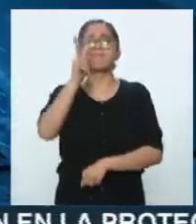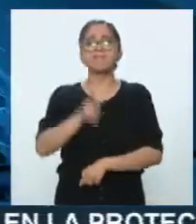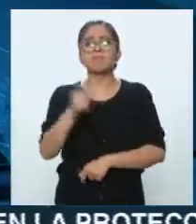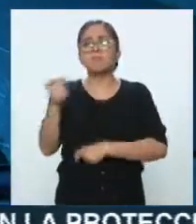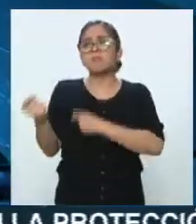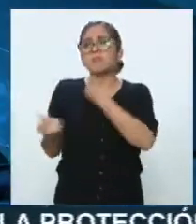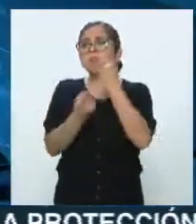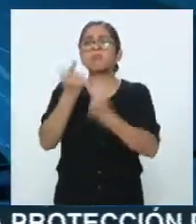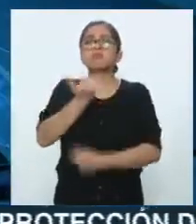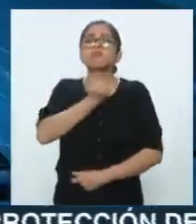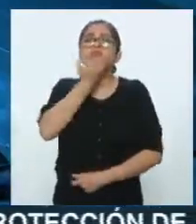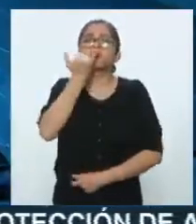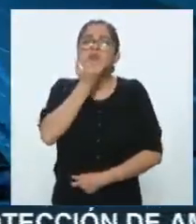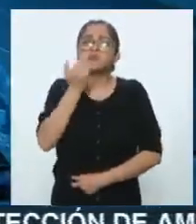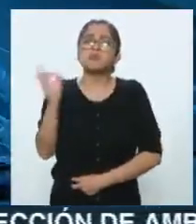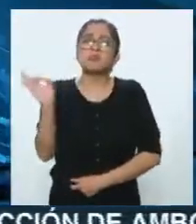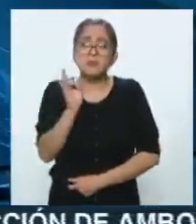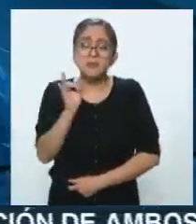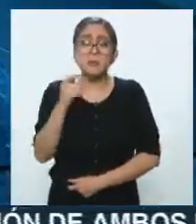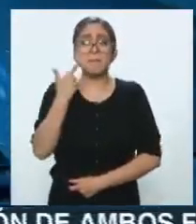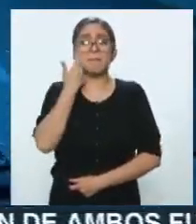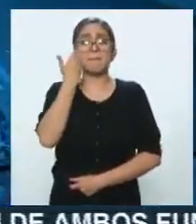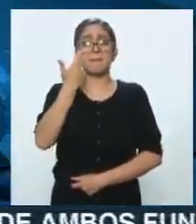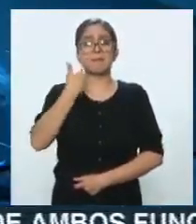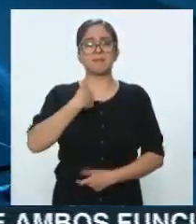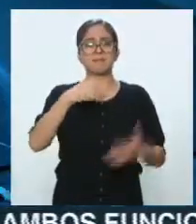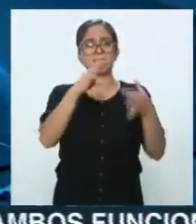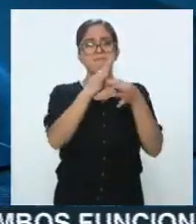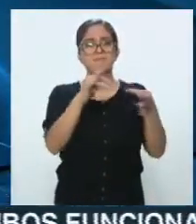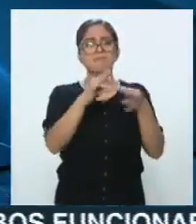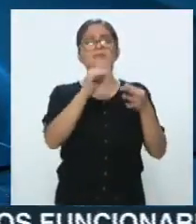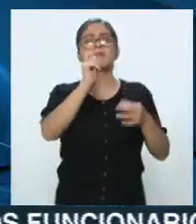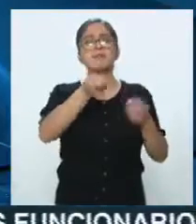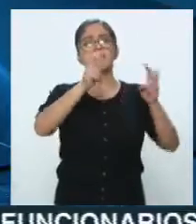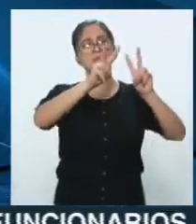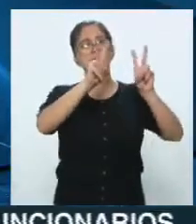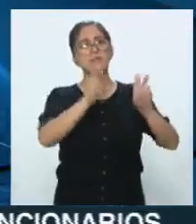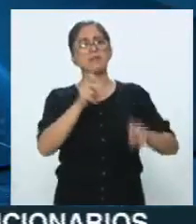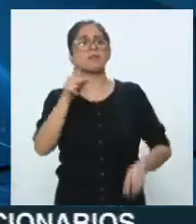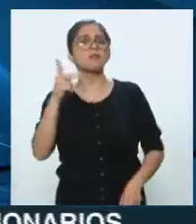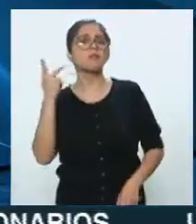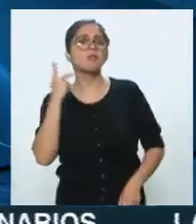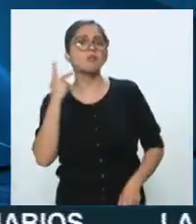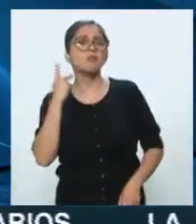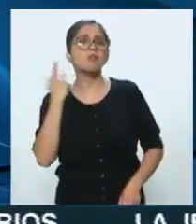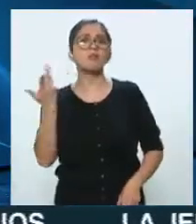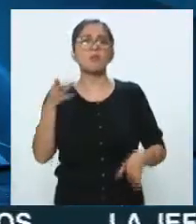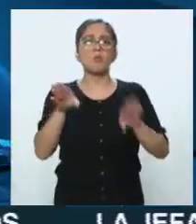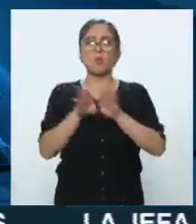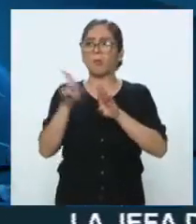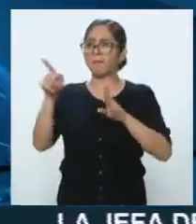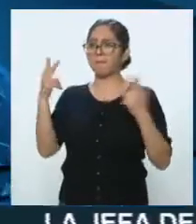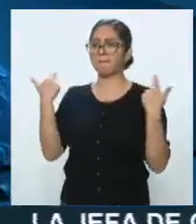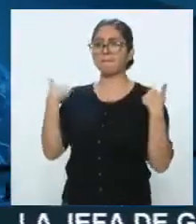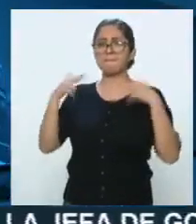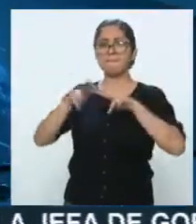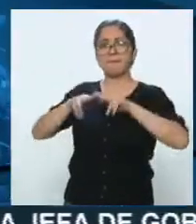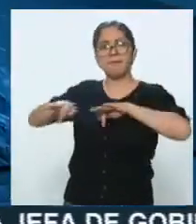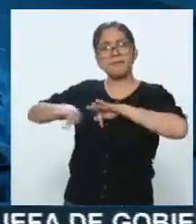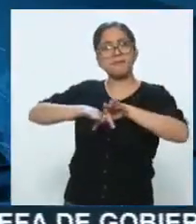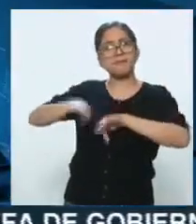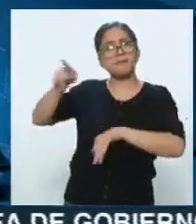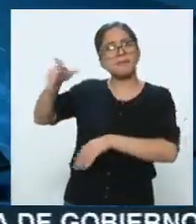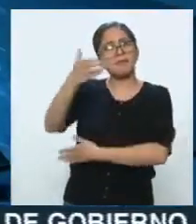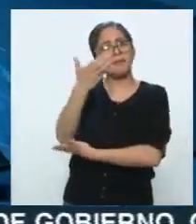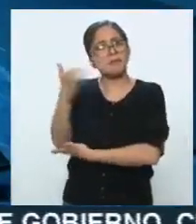confusión, pero hay un elemento que yo quiero señalar, el trabajo político del normalismo rural. Hay un libro que nosotros publicamos